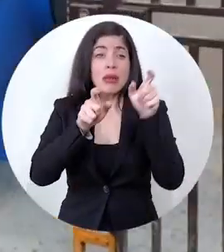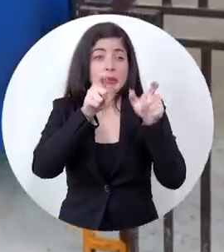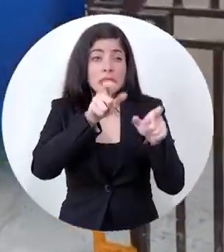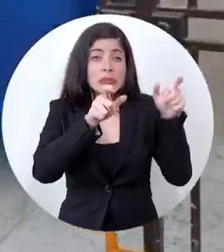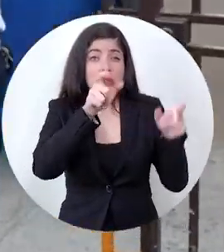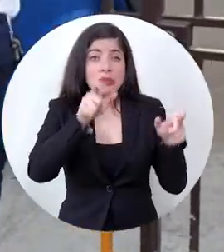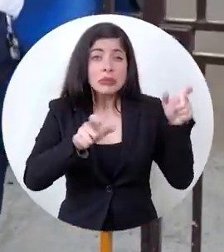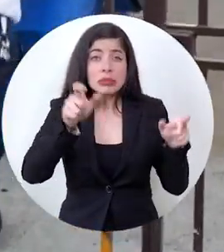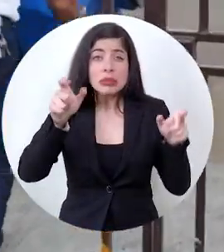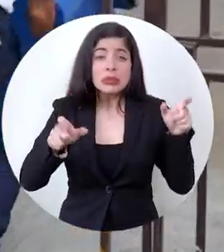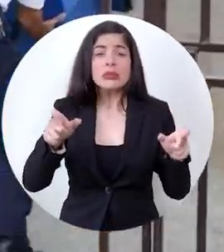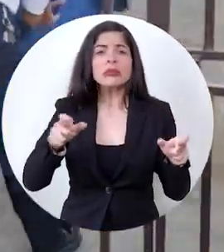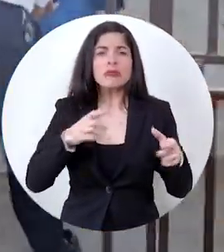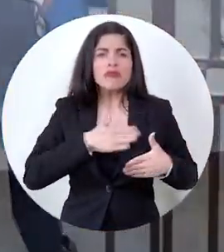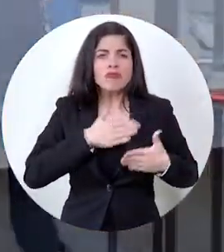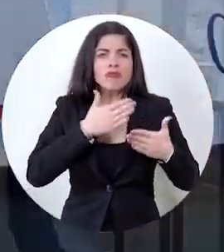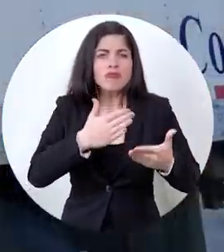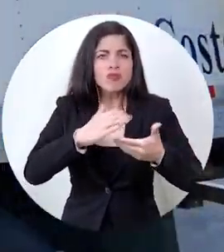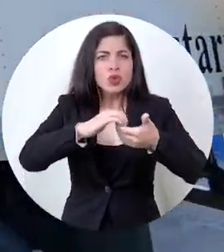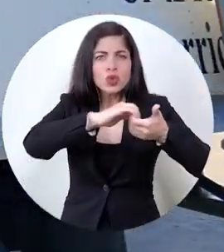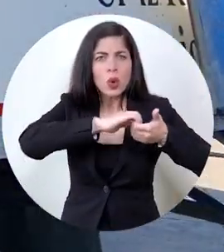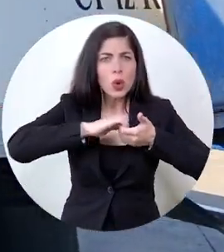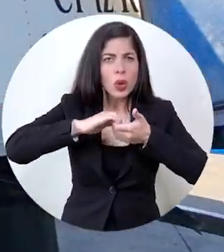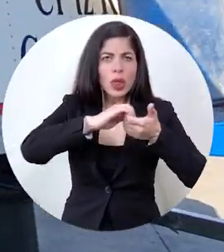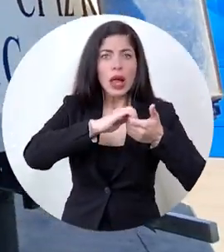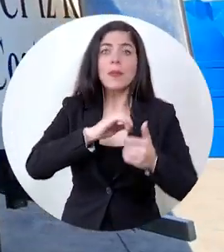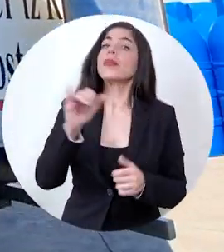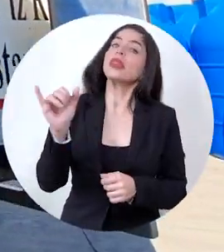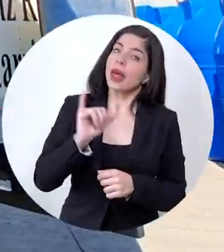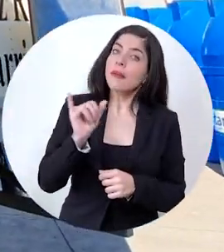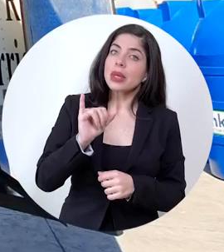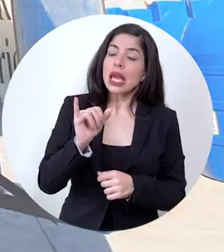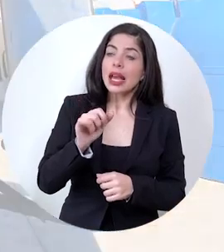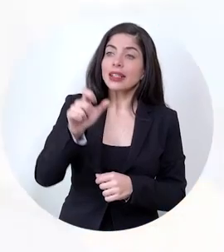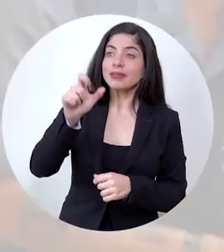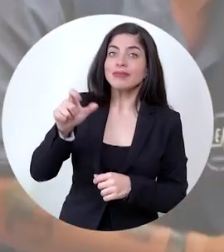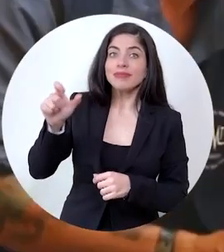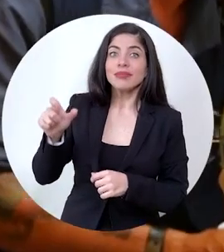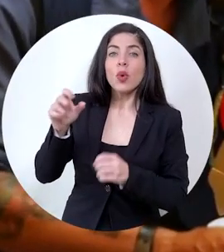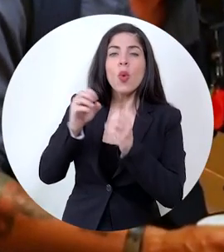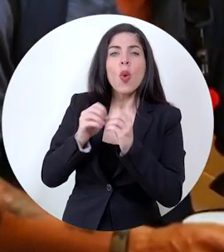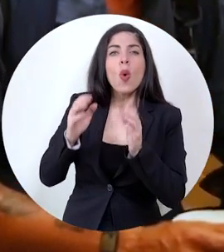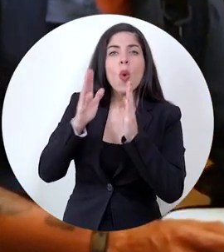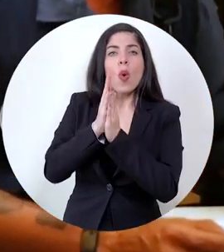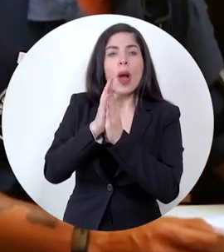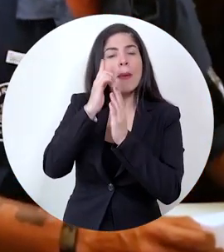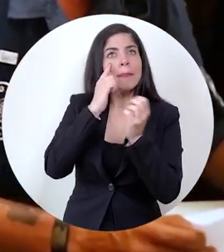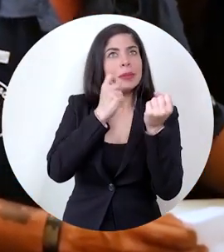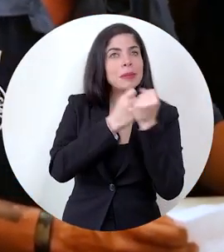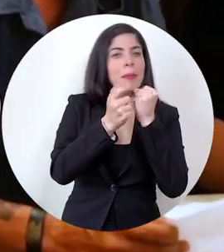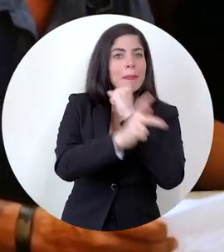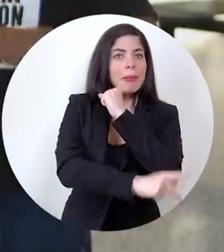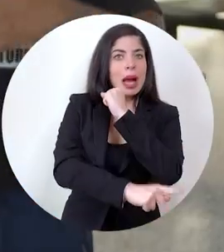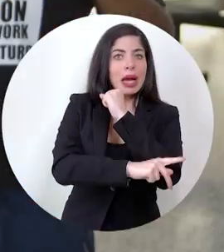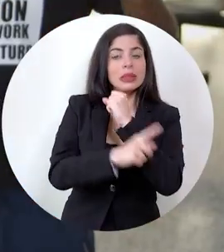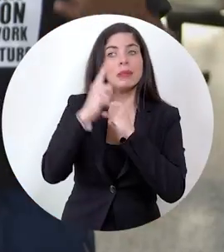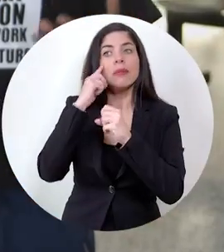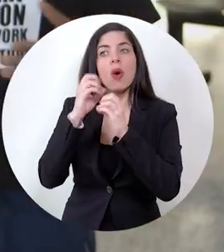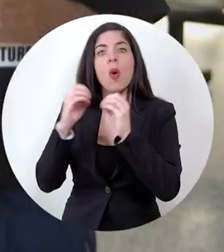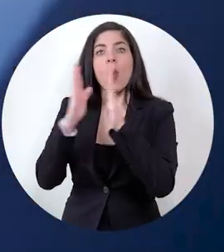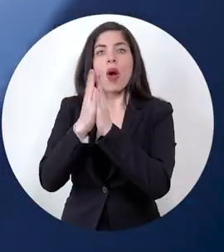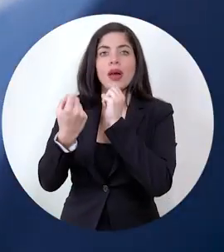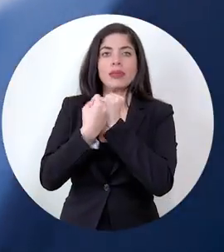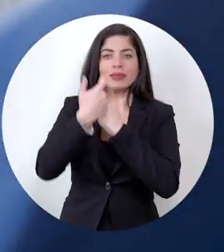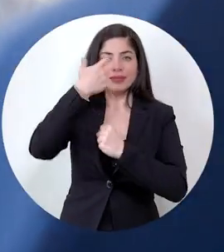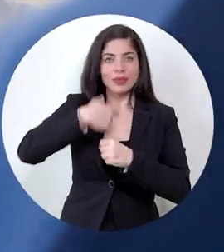y a quienes han tendido una mano solidaria. También a quienes oran por el país y